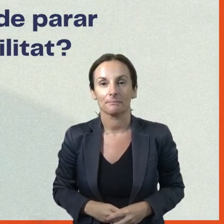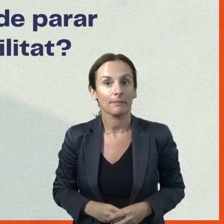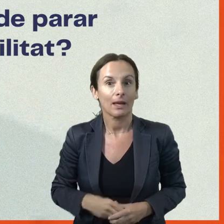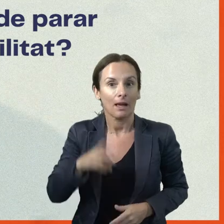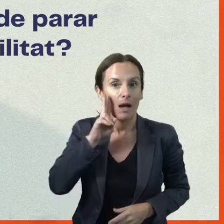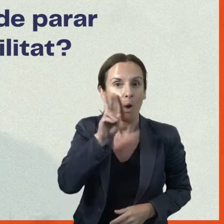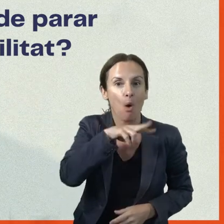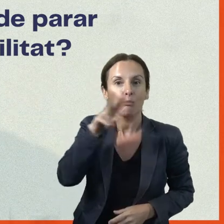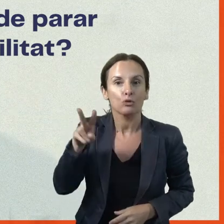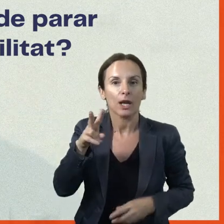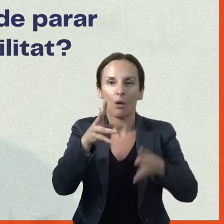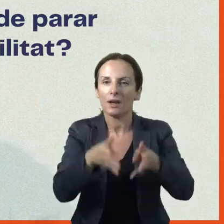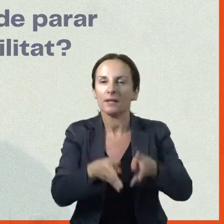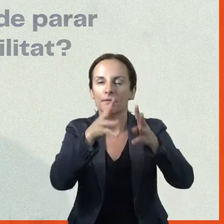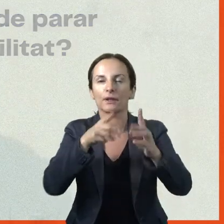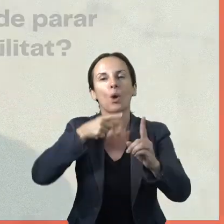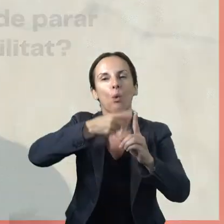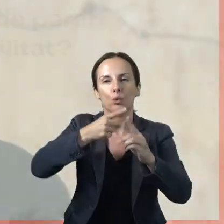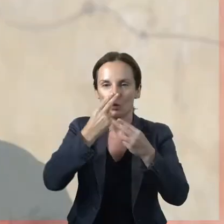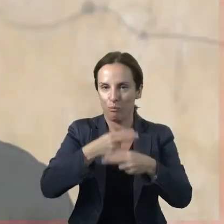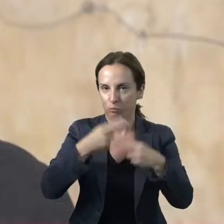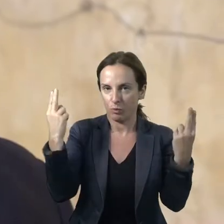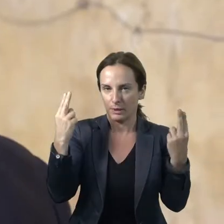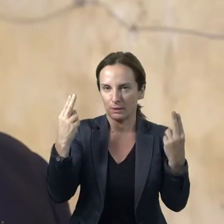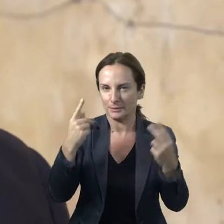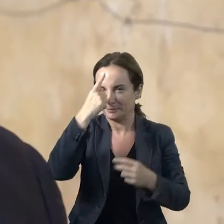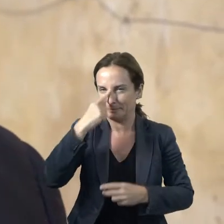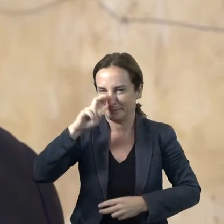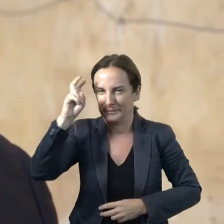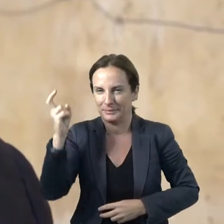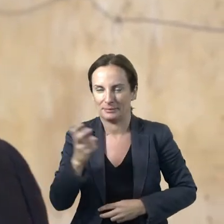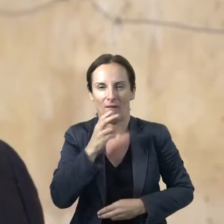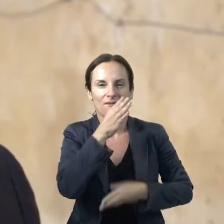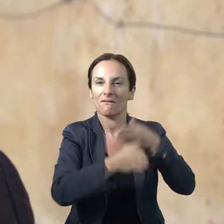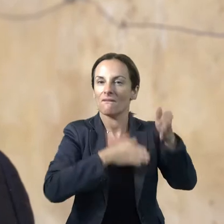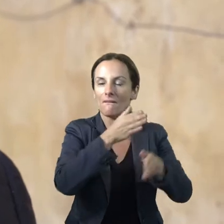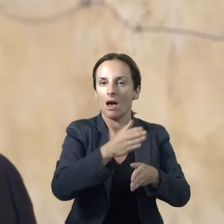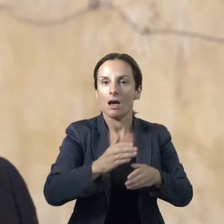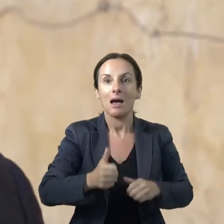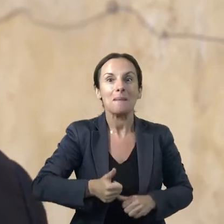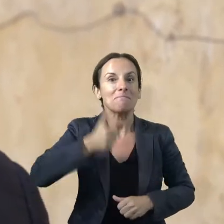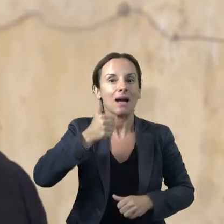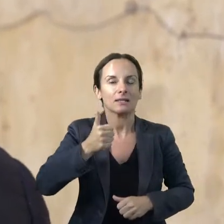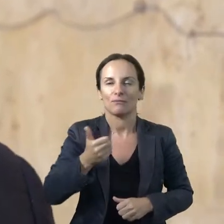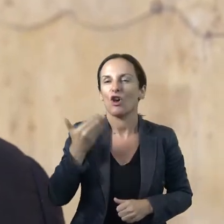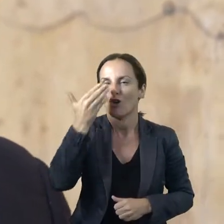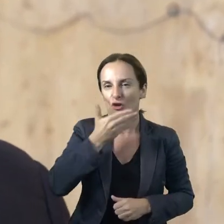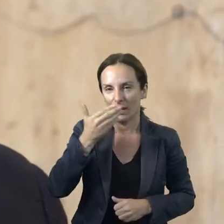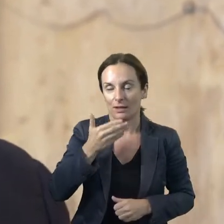Los museos son edificios de uso público, en que va todo tipo de público, especialmente